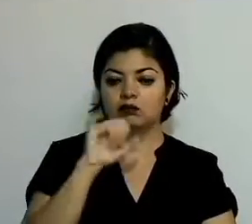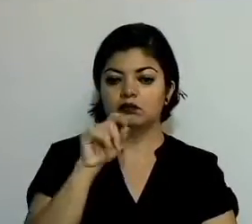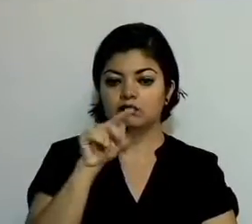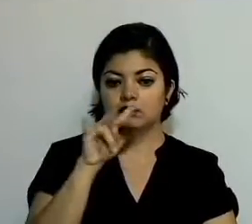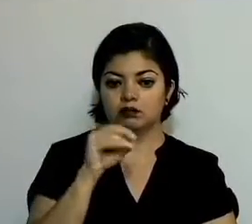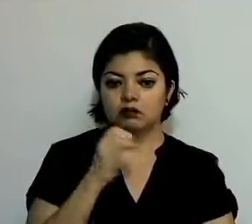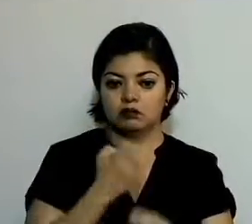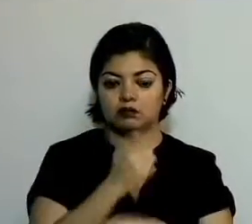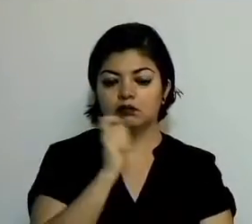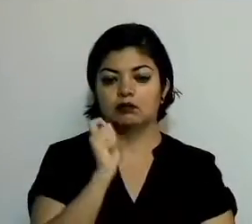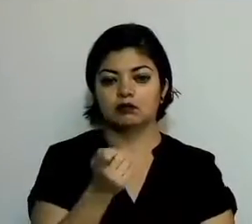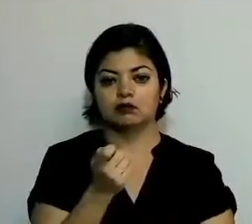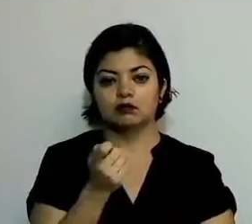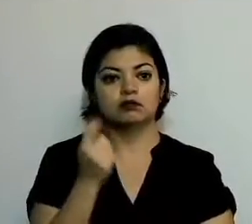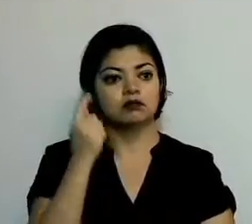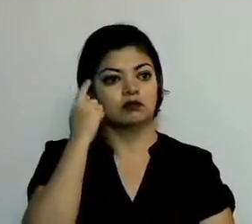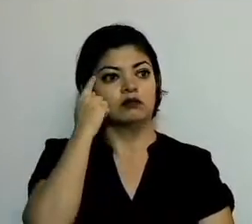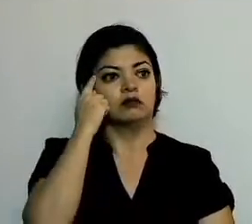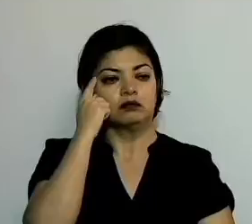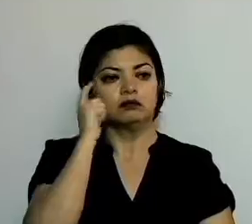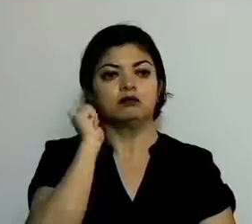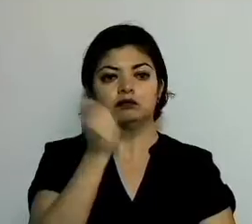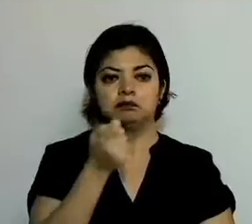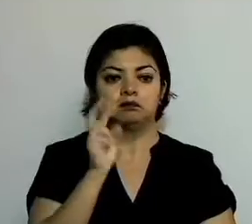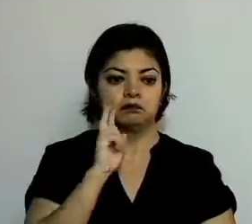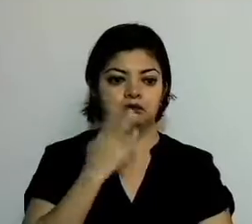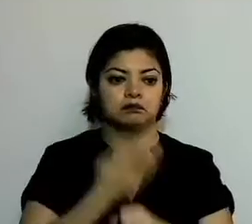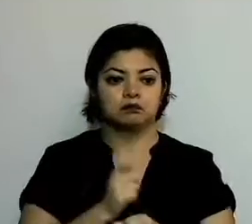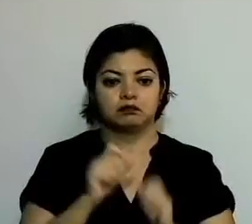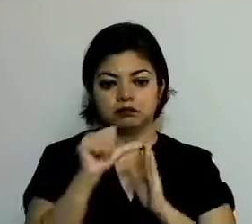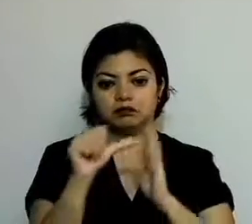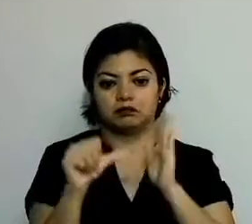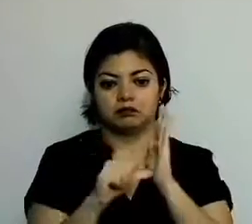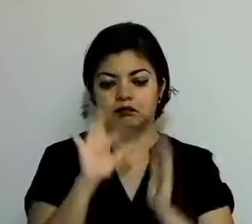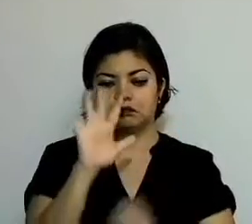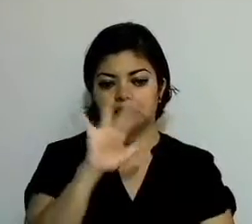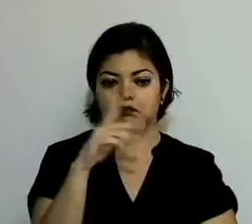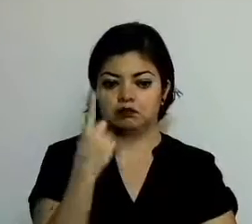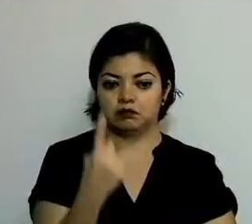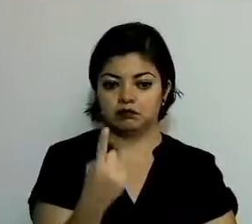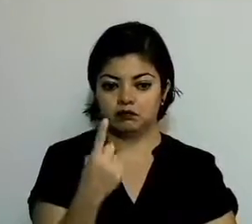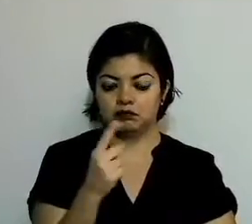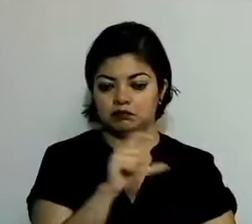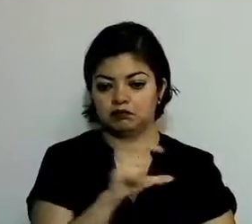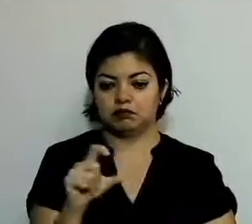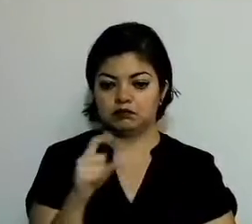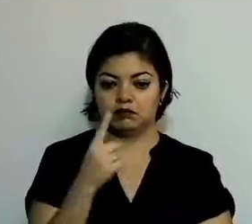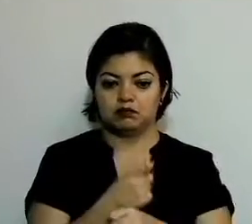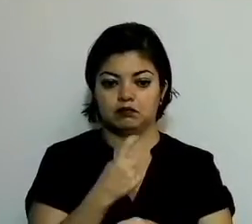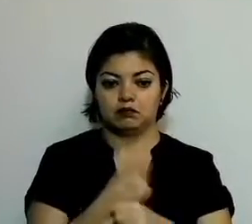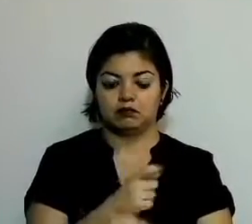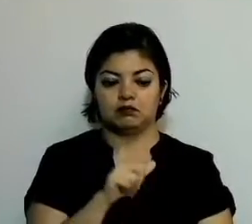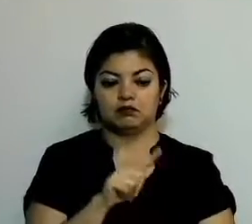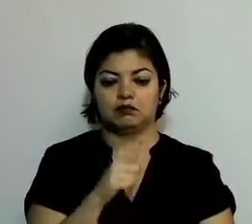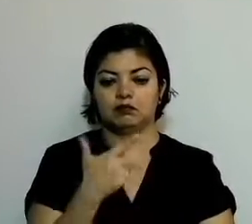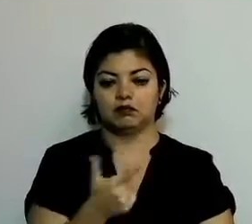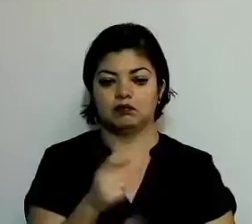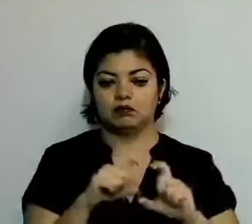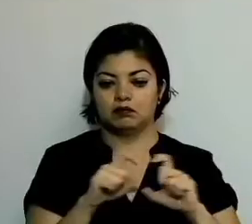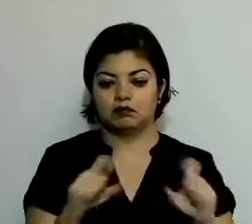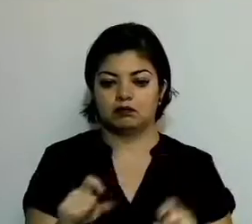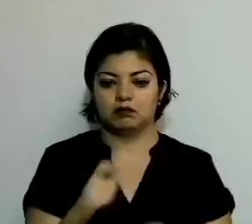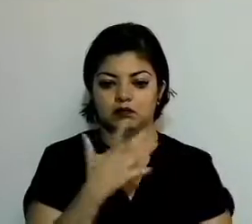en uso de las facultades, que le confieren los artículos 51, fracción primera y 77, fracción